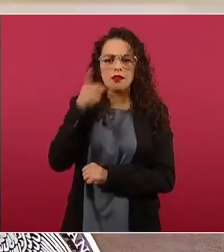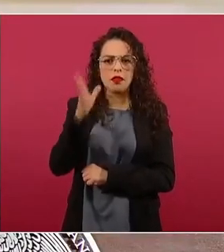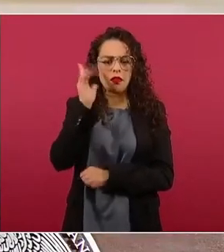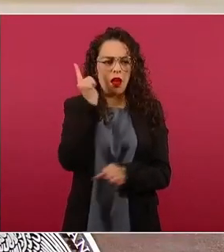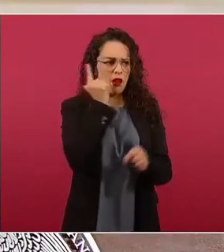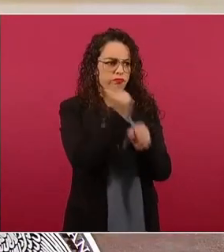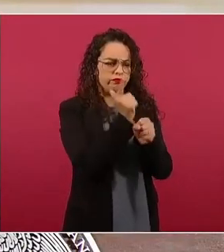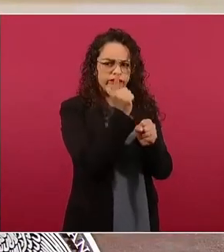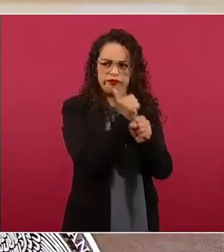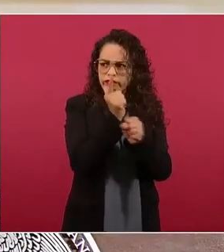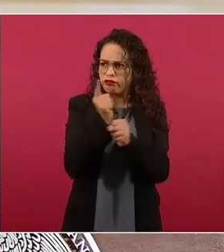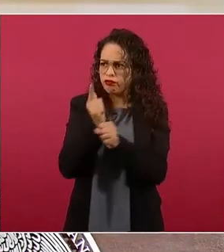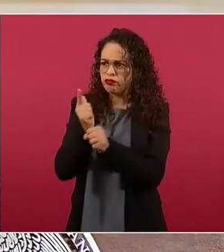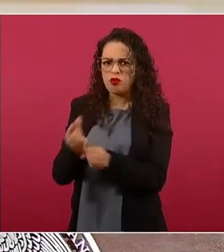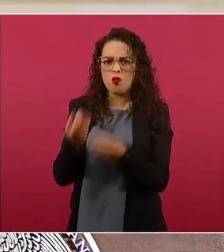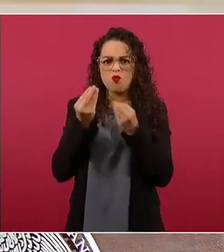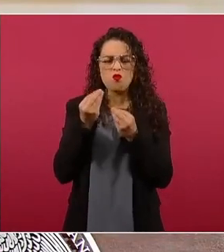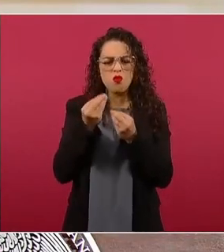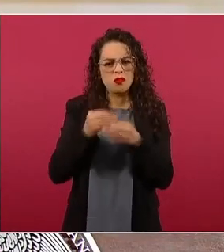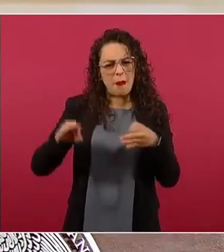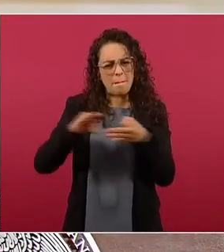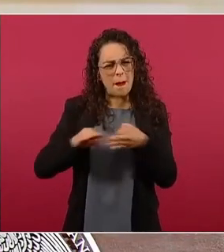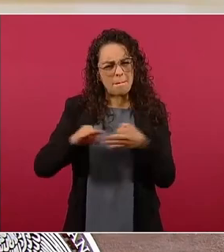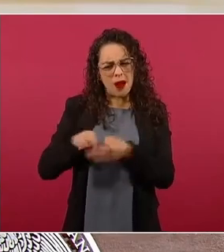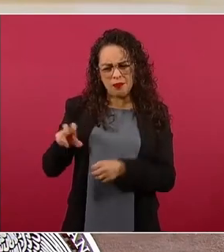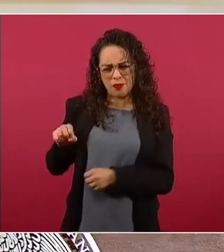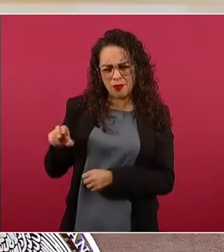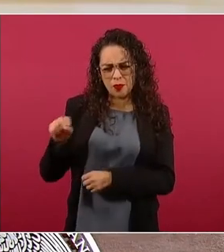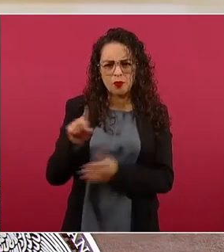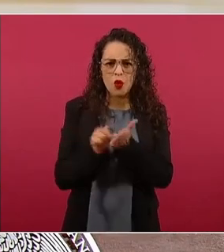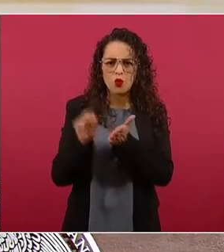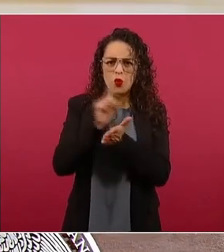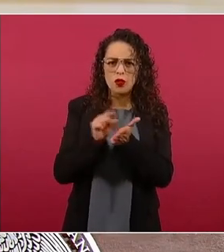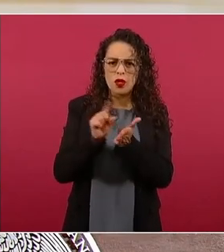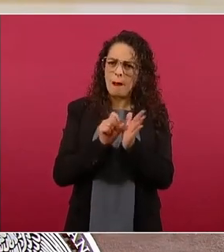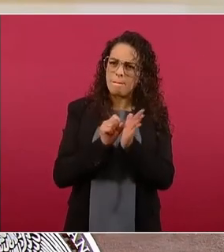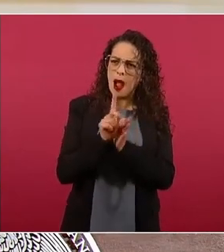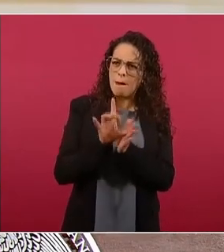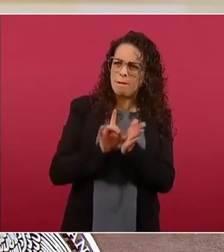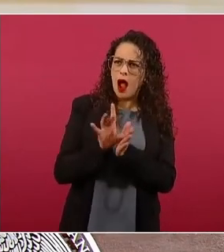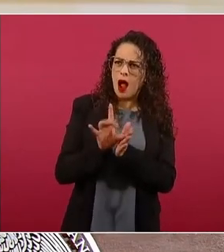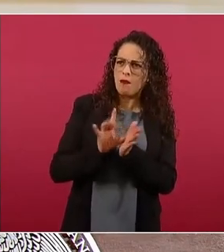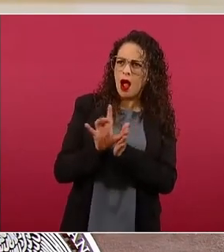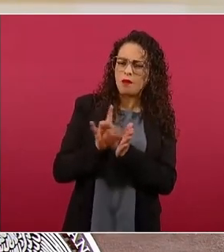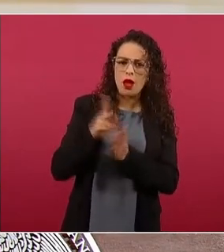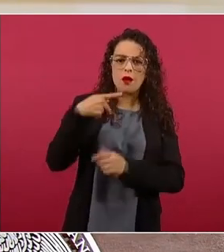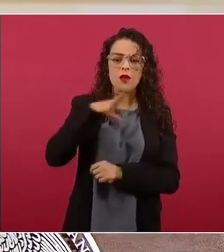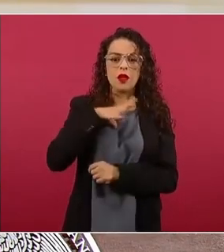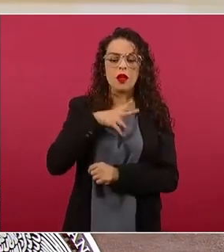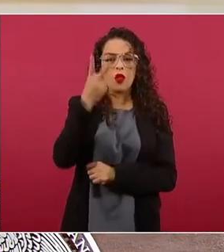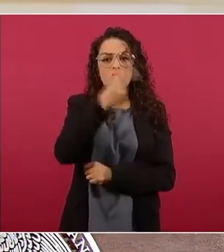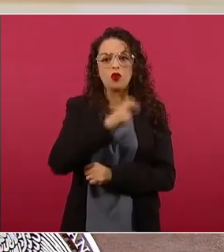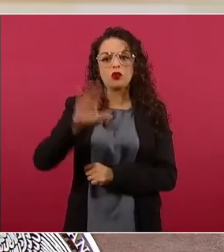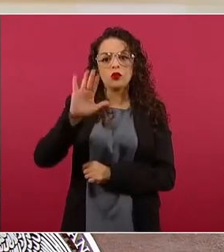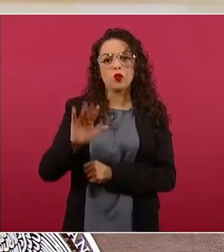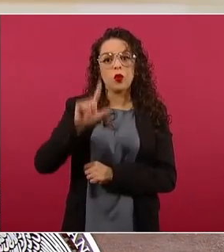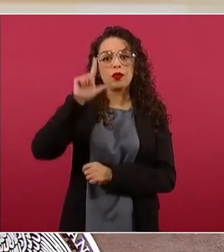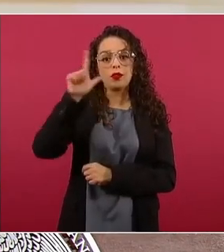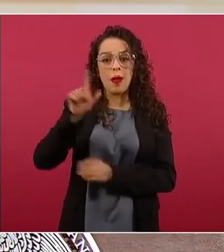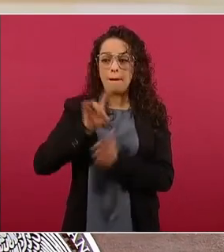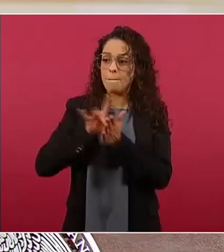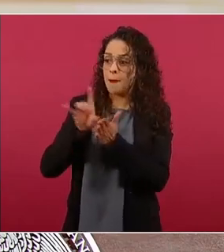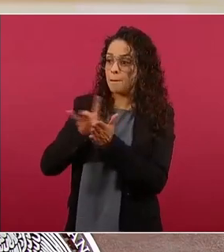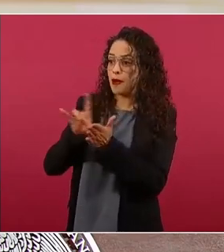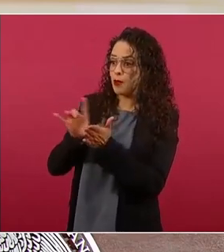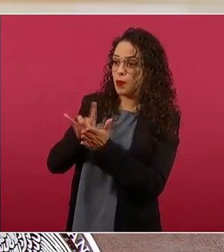cuentas con retuits continuos, pero hubo una cuenta que alcanzó a emitir 257 retuits a diversos